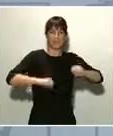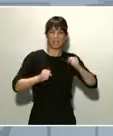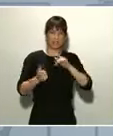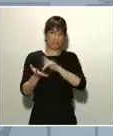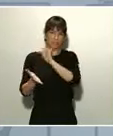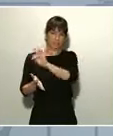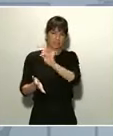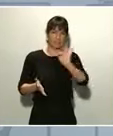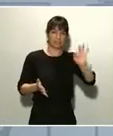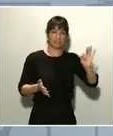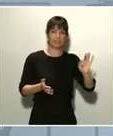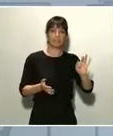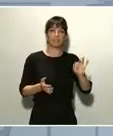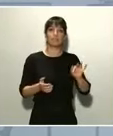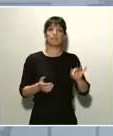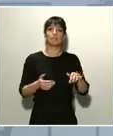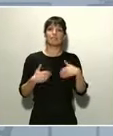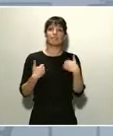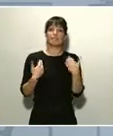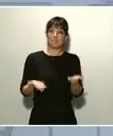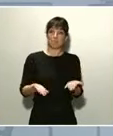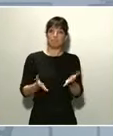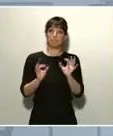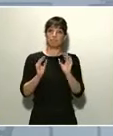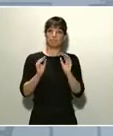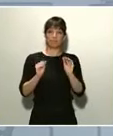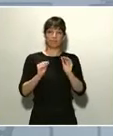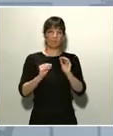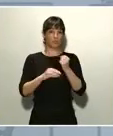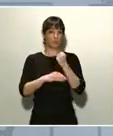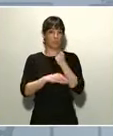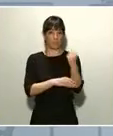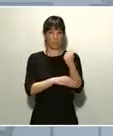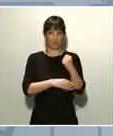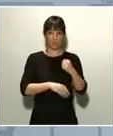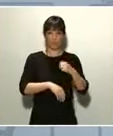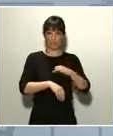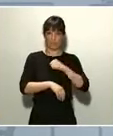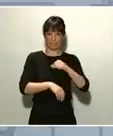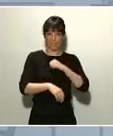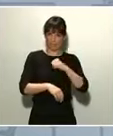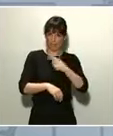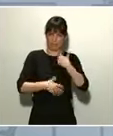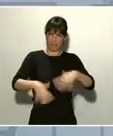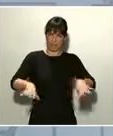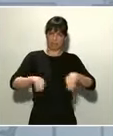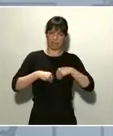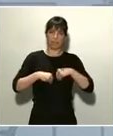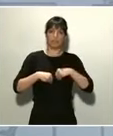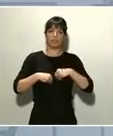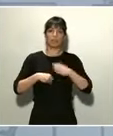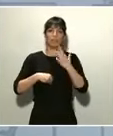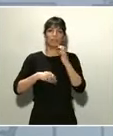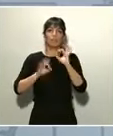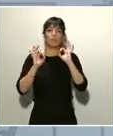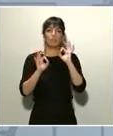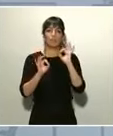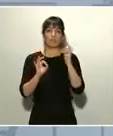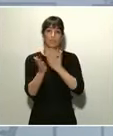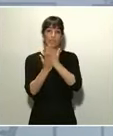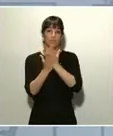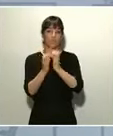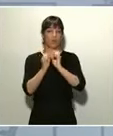añaden los cometidos de apoyo sanitario asumidos y, en particular, la instalación, como se ha dado a conocer ante los medios de comunicación,